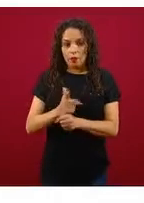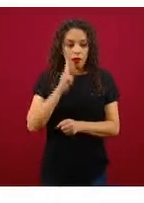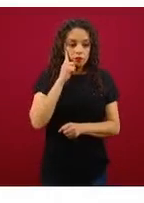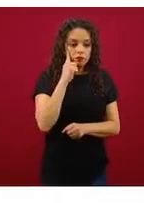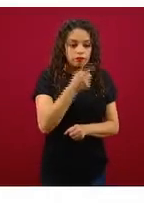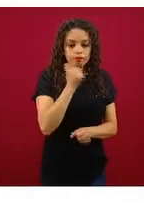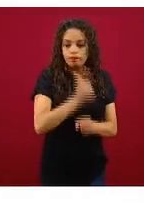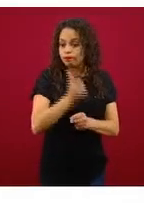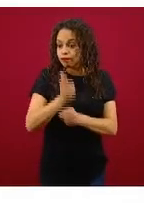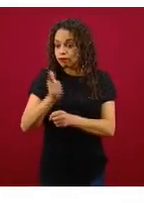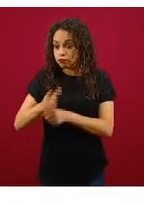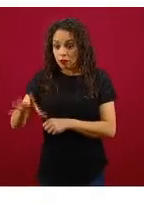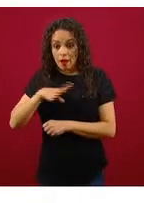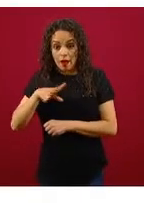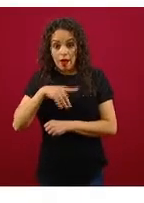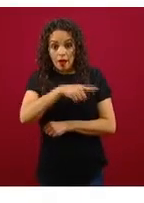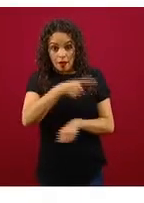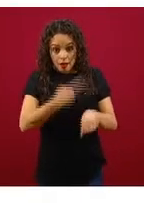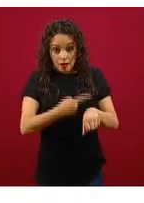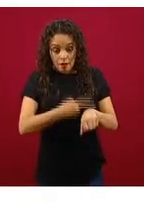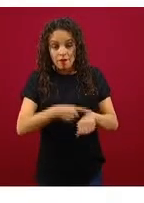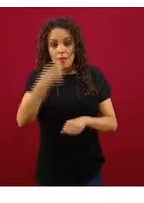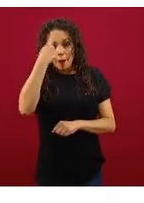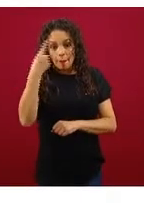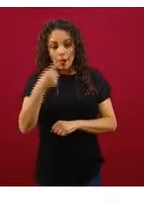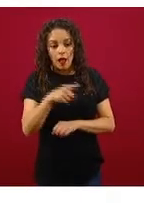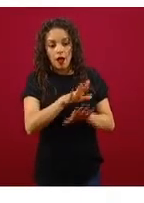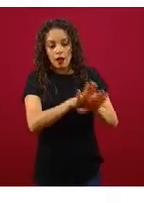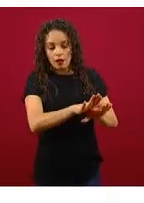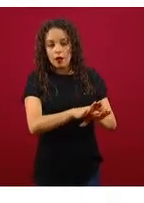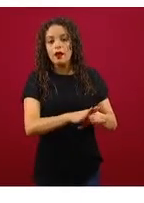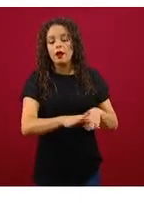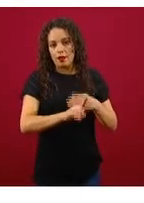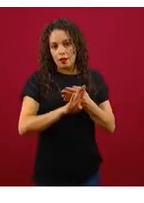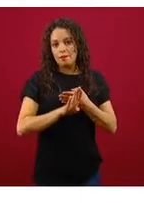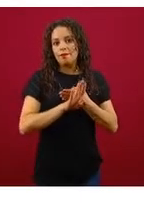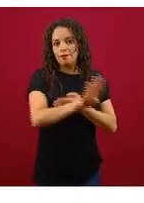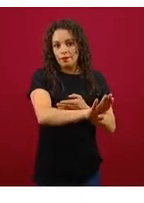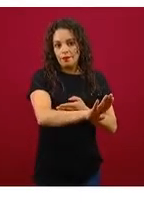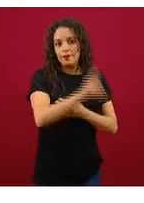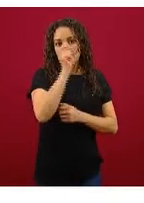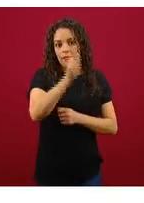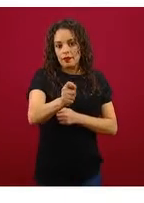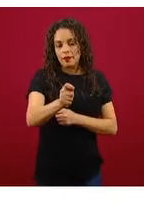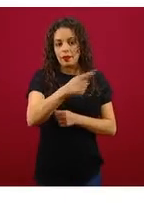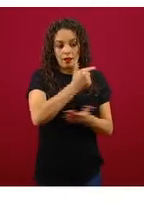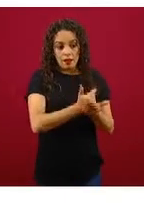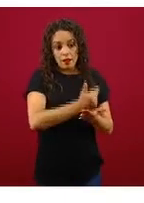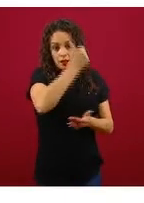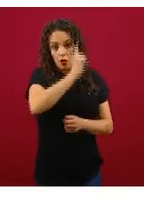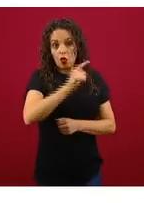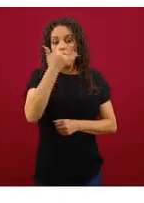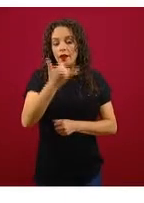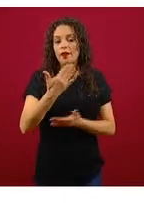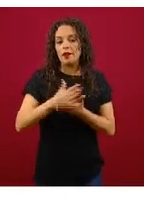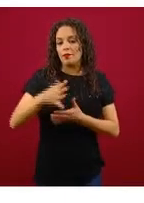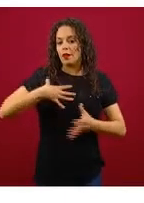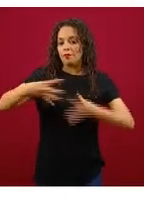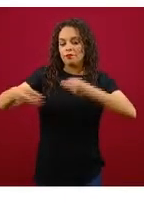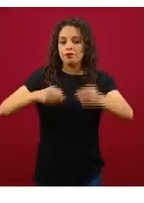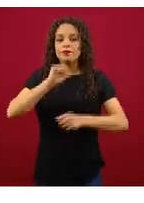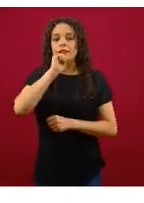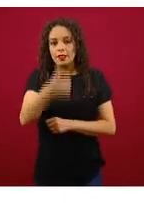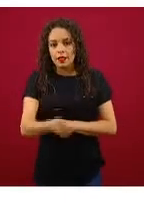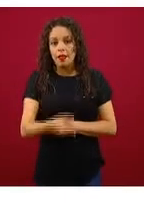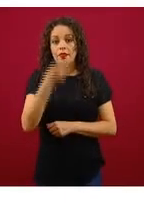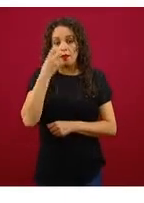que se evite o se disminuya el riesgo de que se vuelvan casos graves. Para esto, las aplicaciones, el